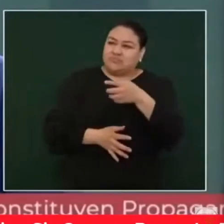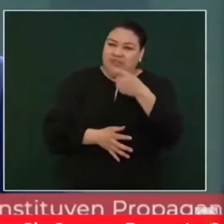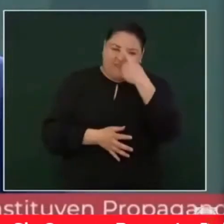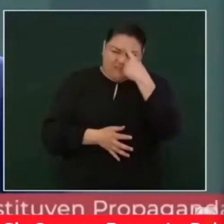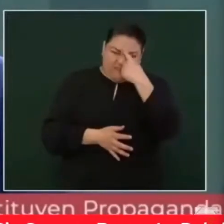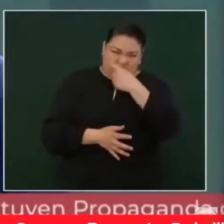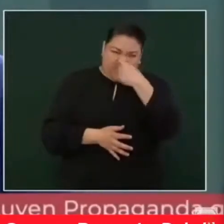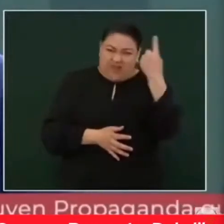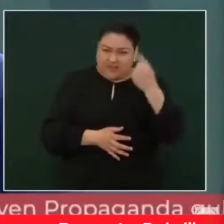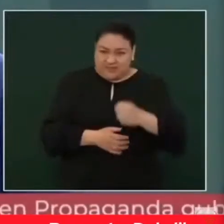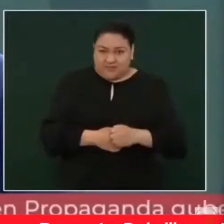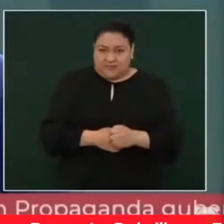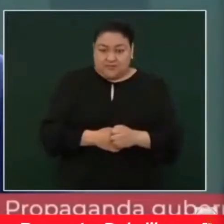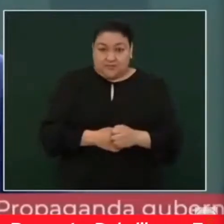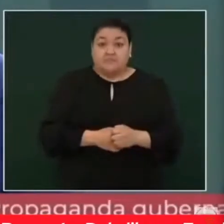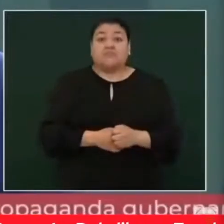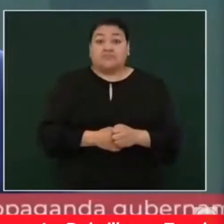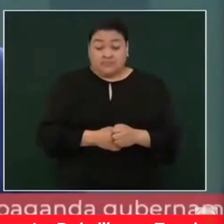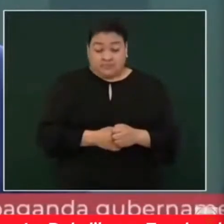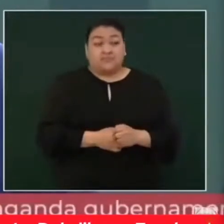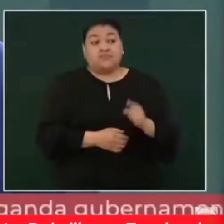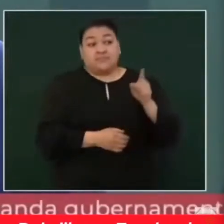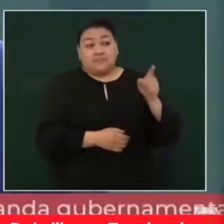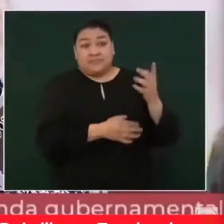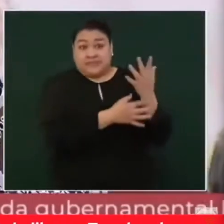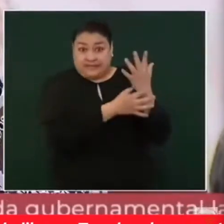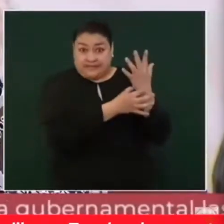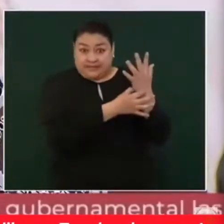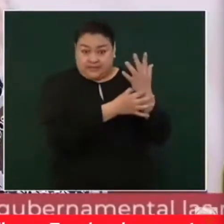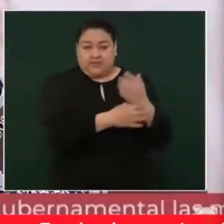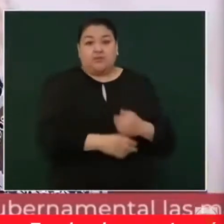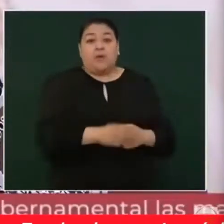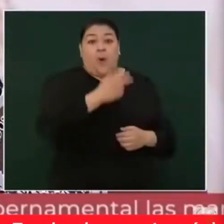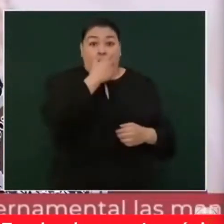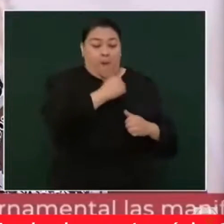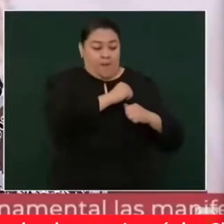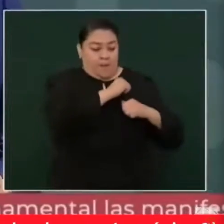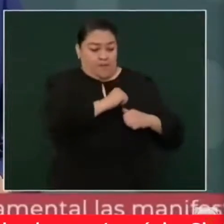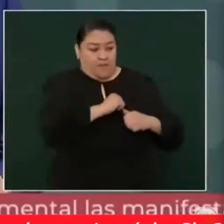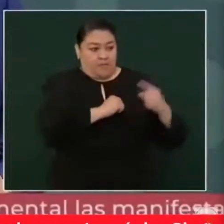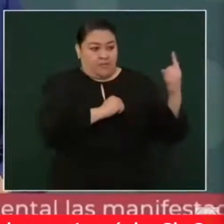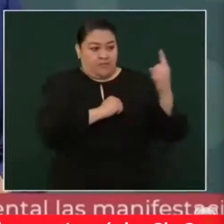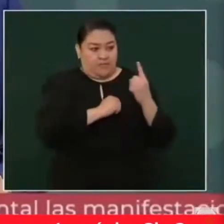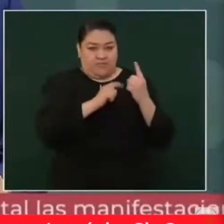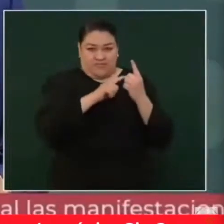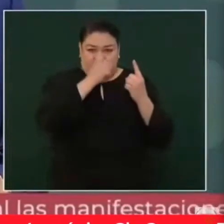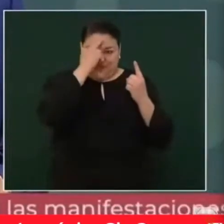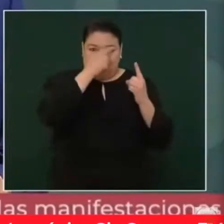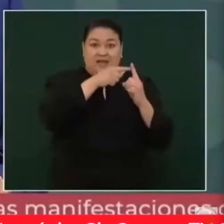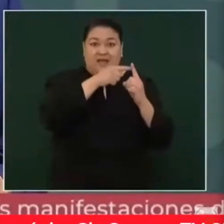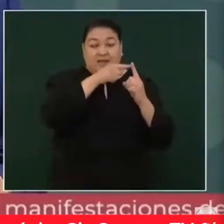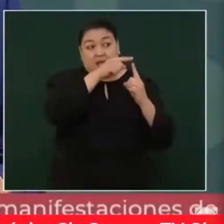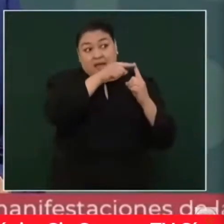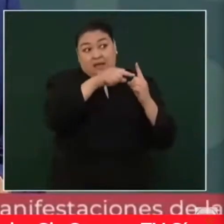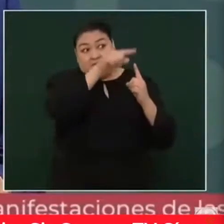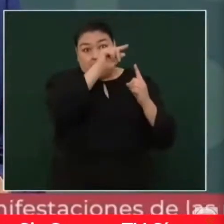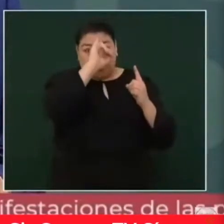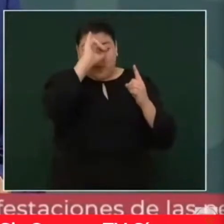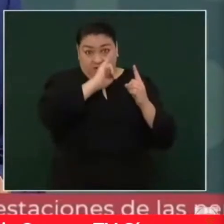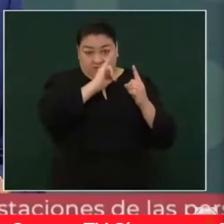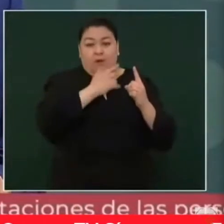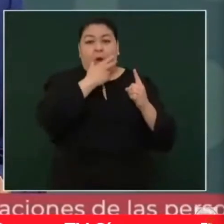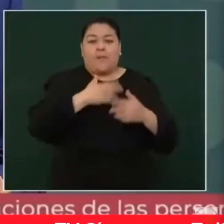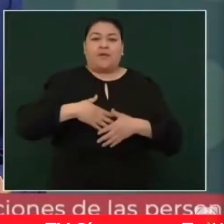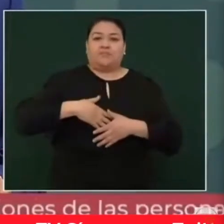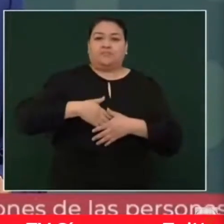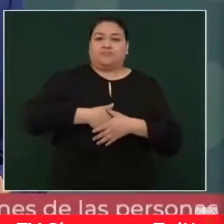Lo expresó el enviado militar de Napoleón III, que no